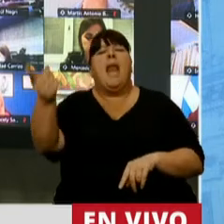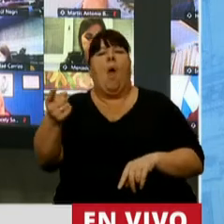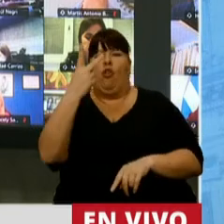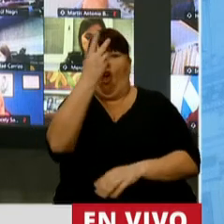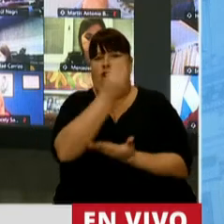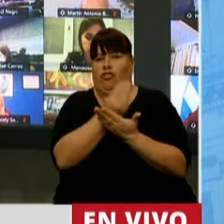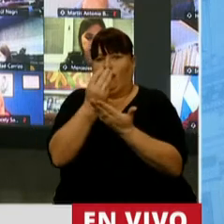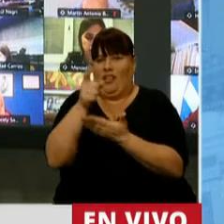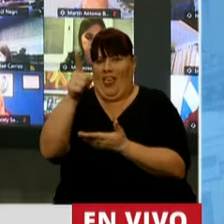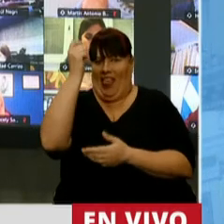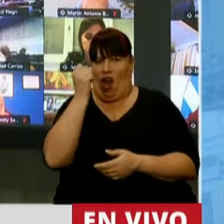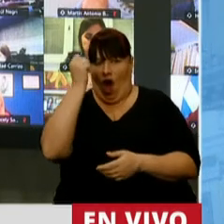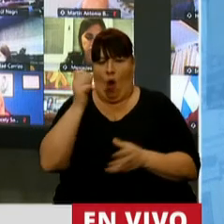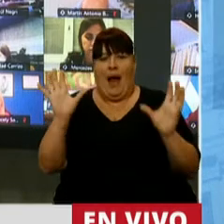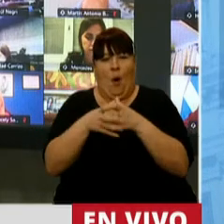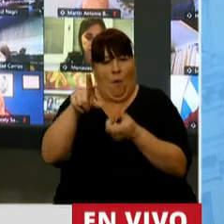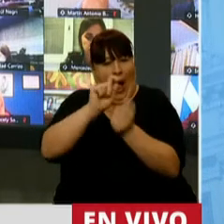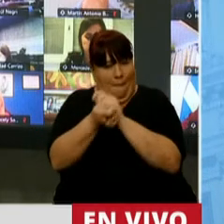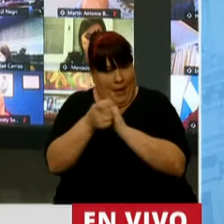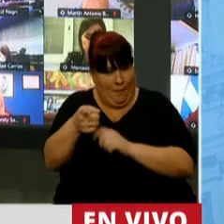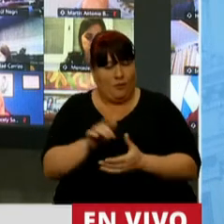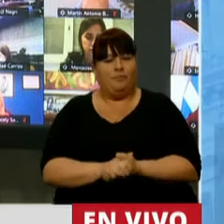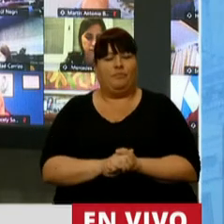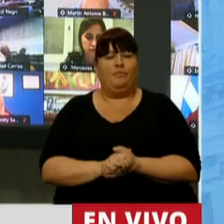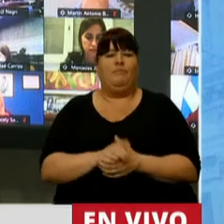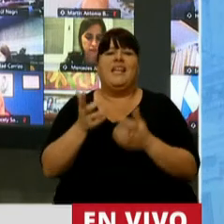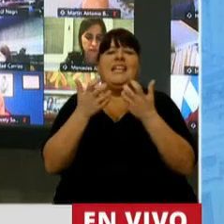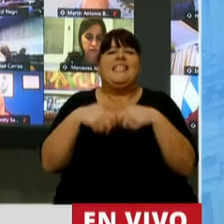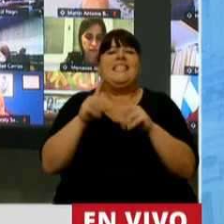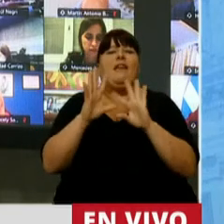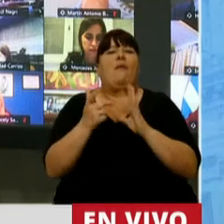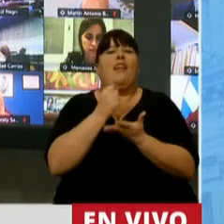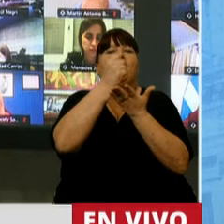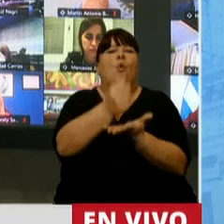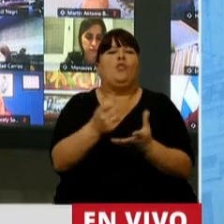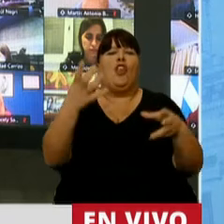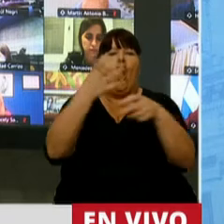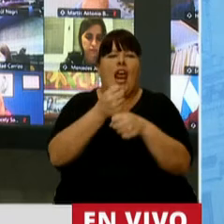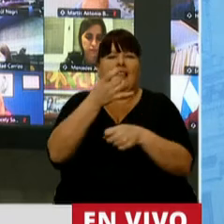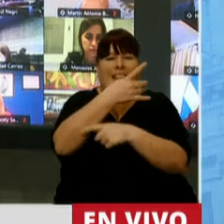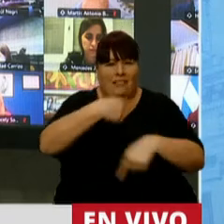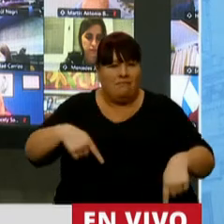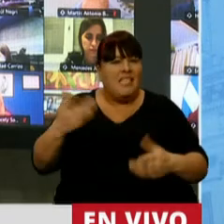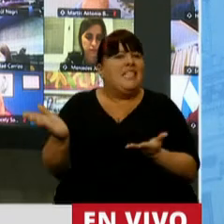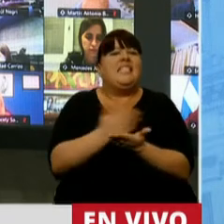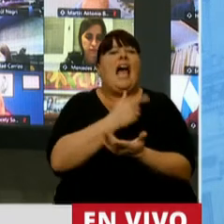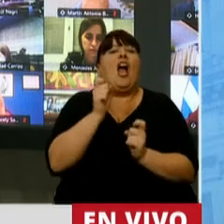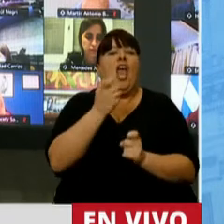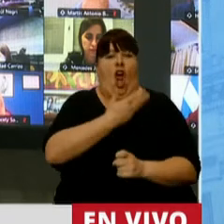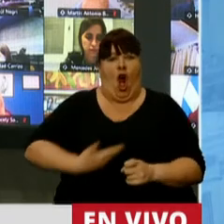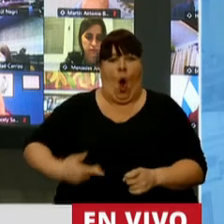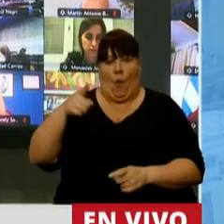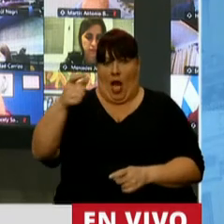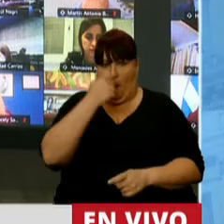a los dos referentes económicos del bloque de Cambiemos, que el sistema de subsidios al transporte fue eliminado por el